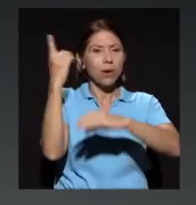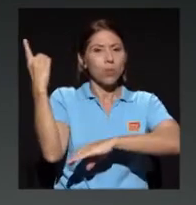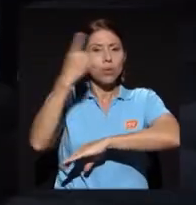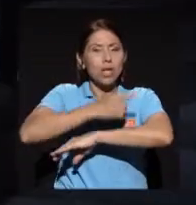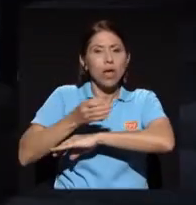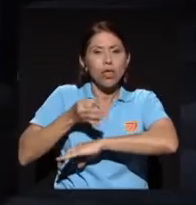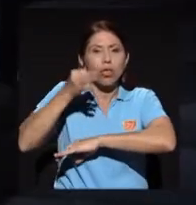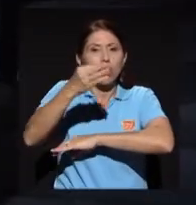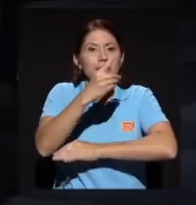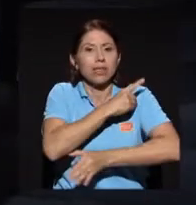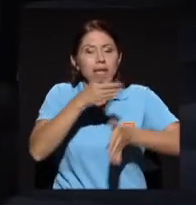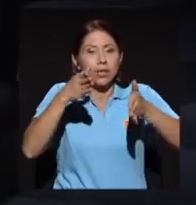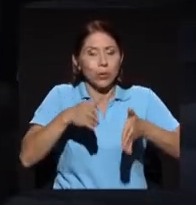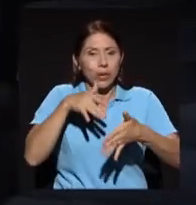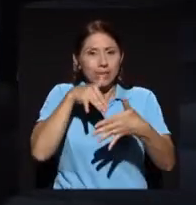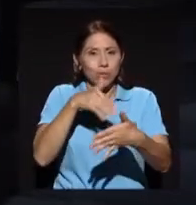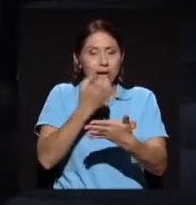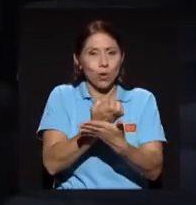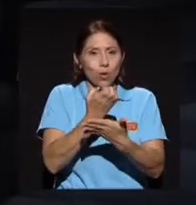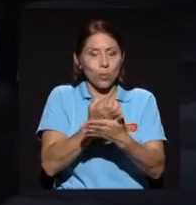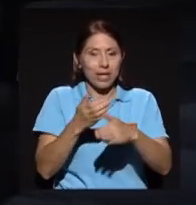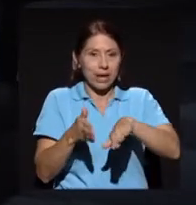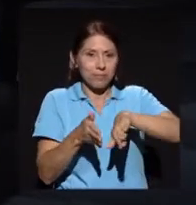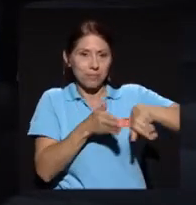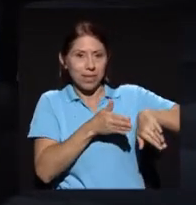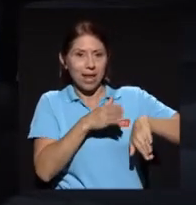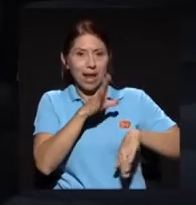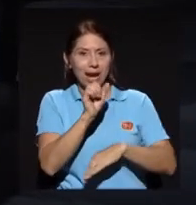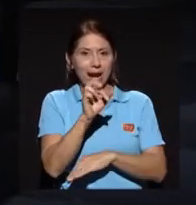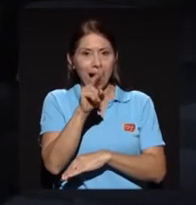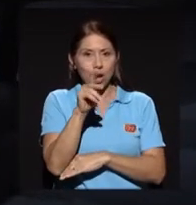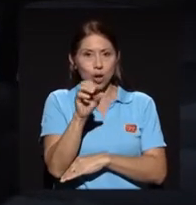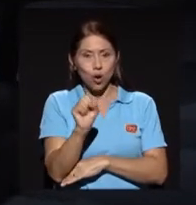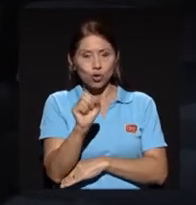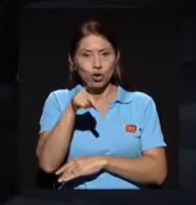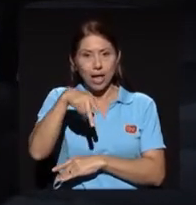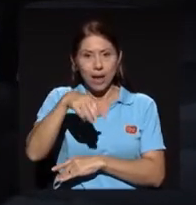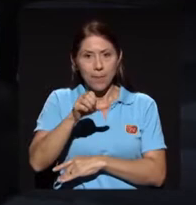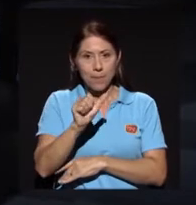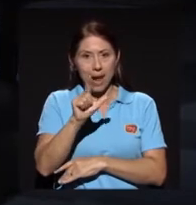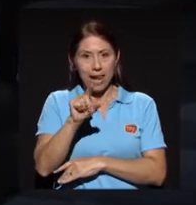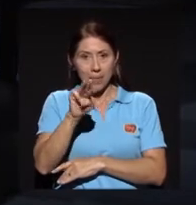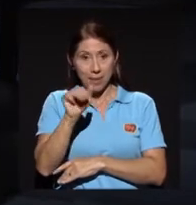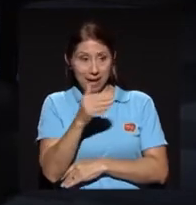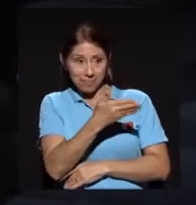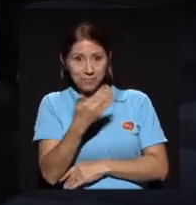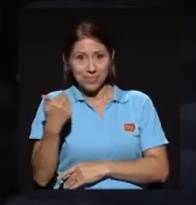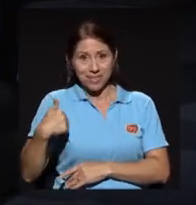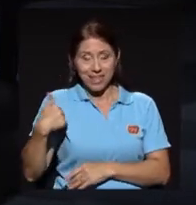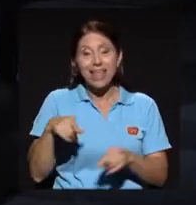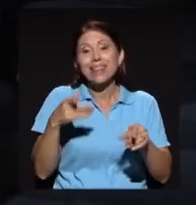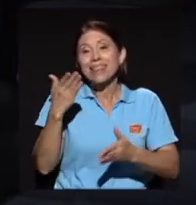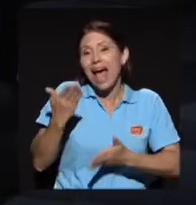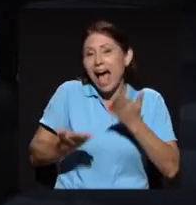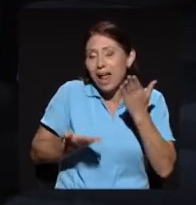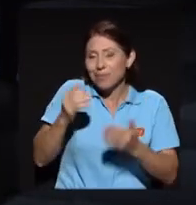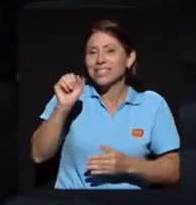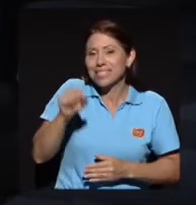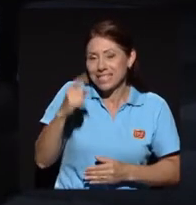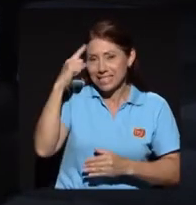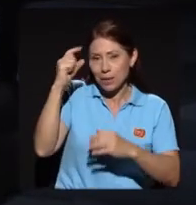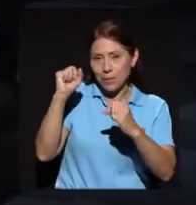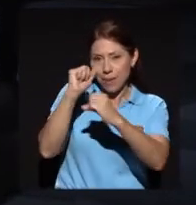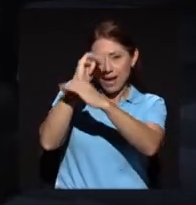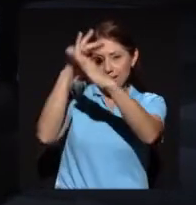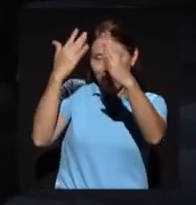Economía. Y don Carlos Palma, tal vez si se imaginaba cuando estaba en la escuela, y yo tengo una foto,